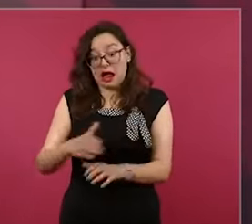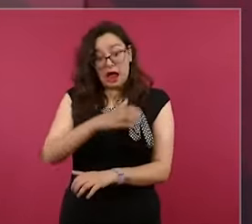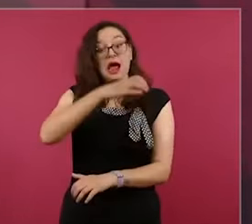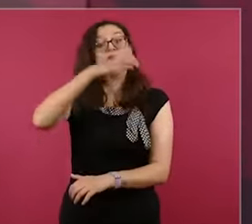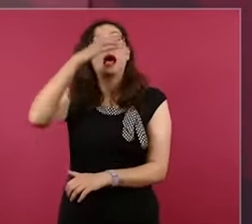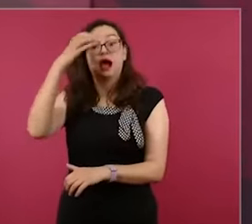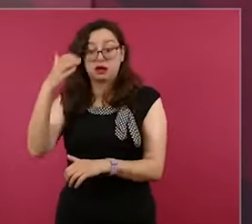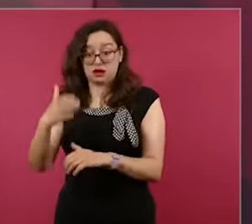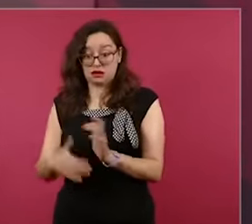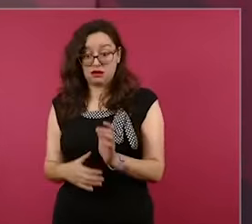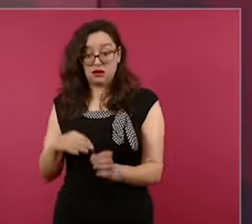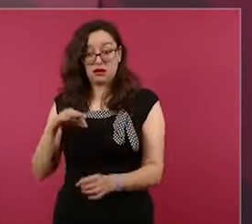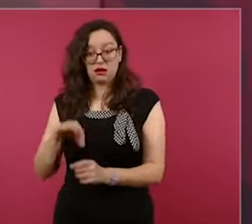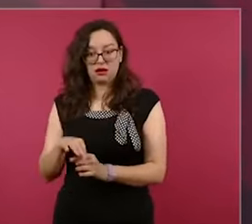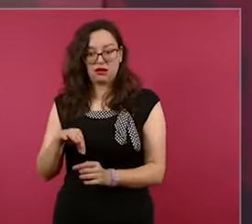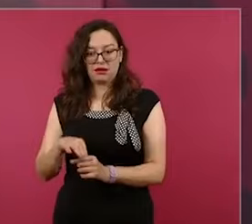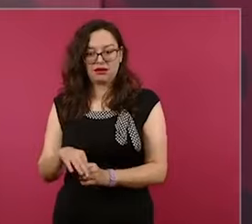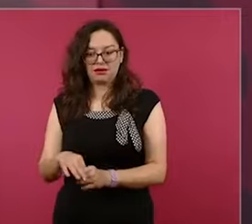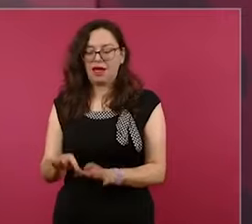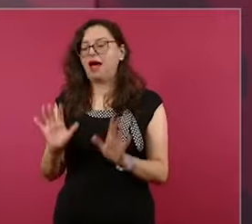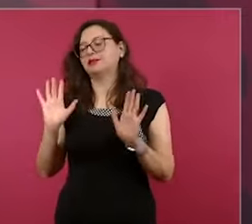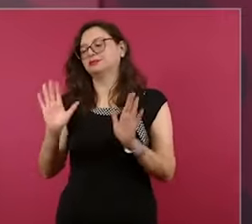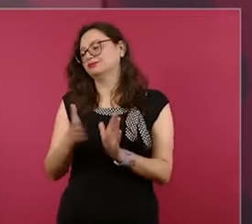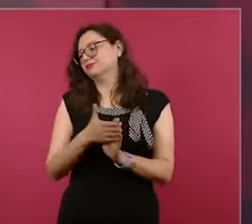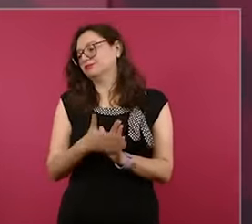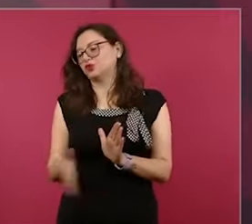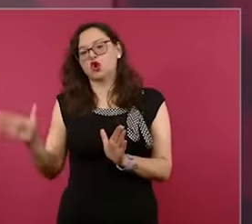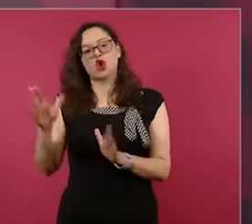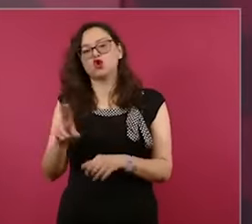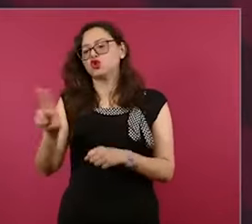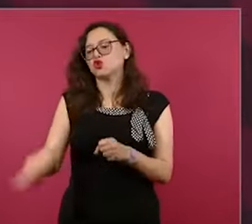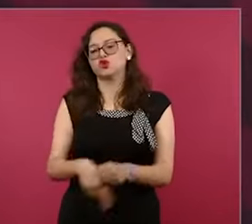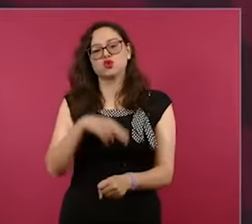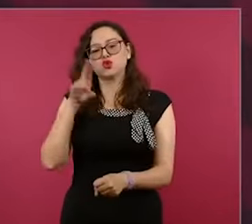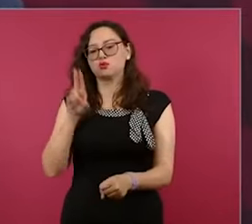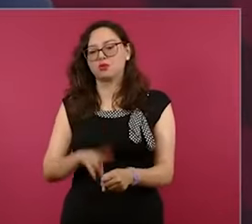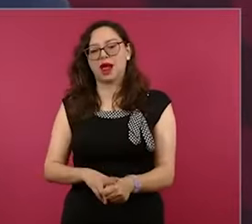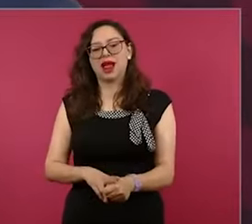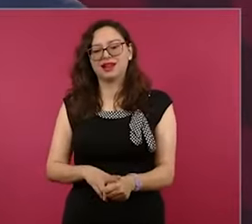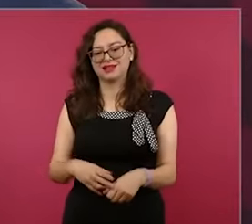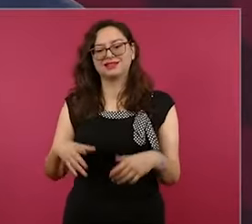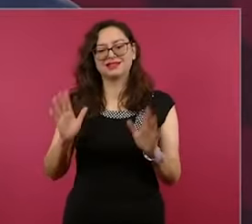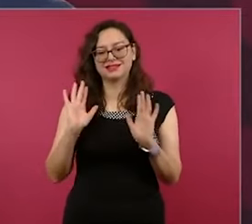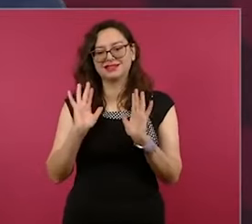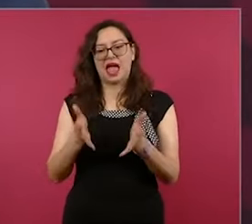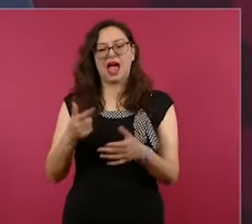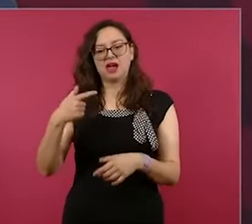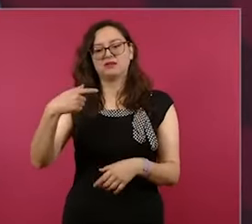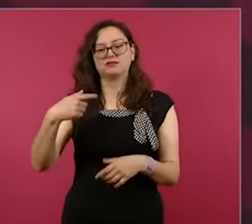ya nos vamos a soltar el pelo,